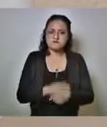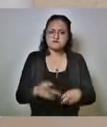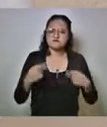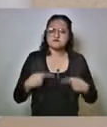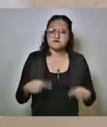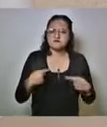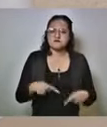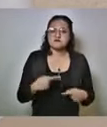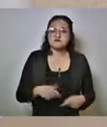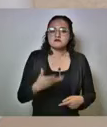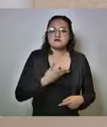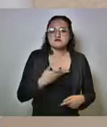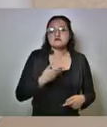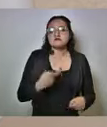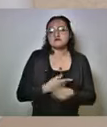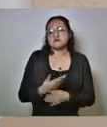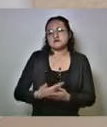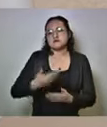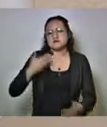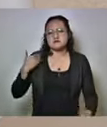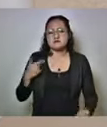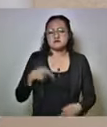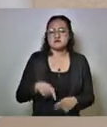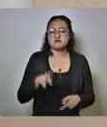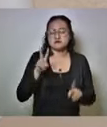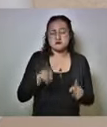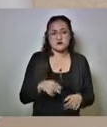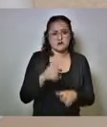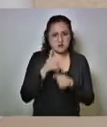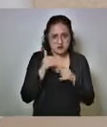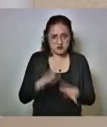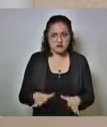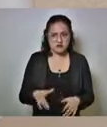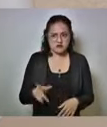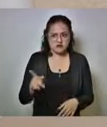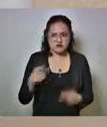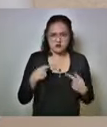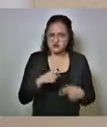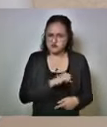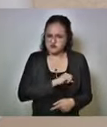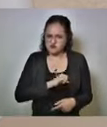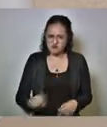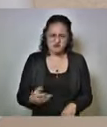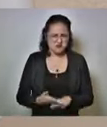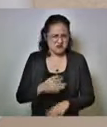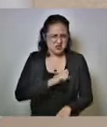tienen un pasado criminal terrible terrible